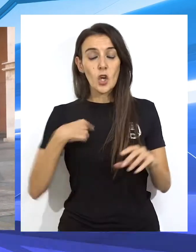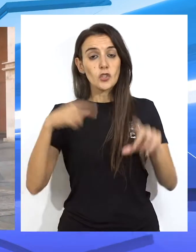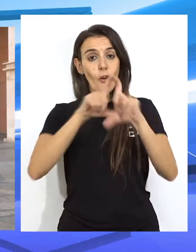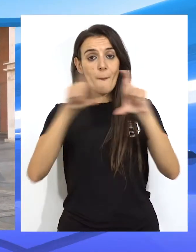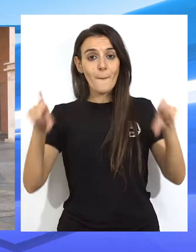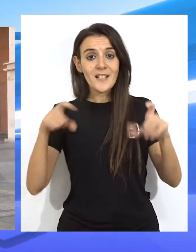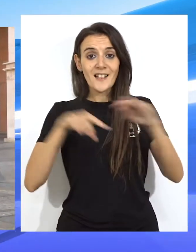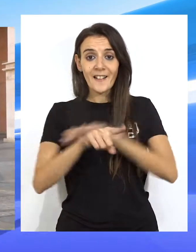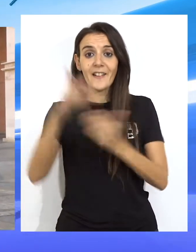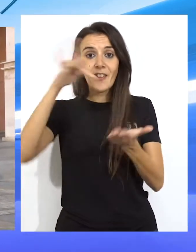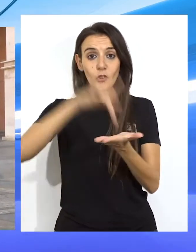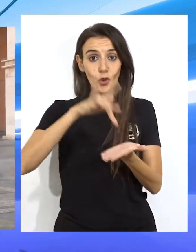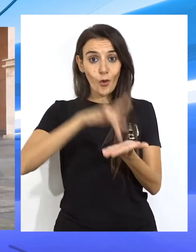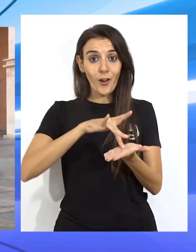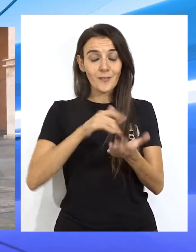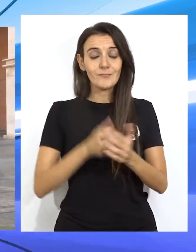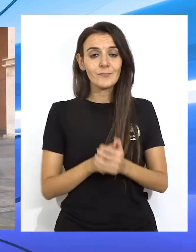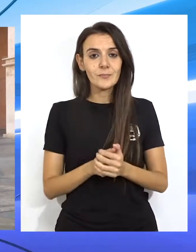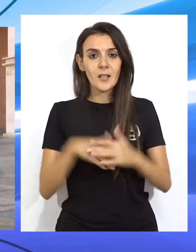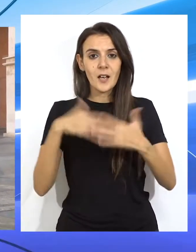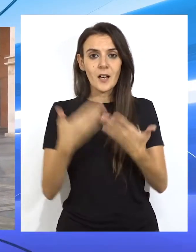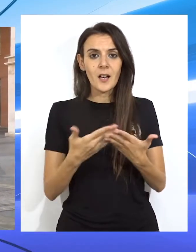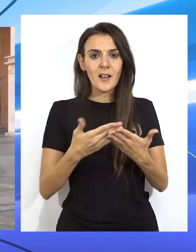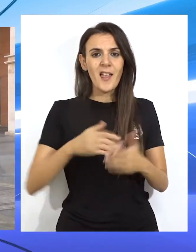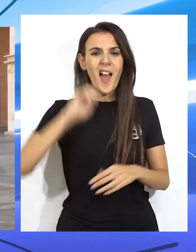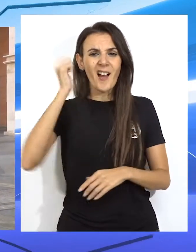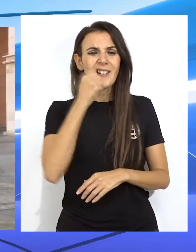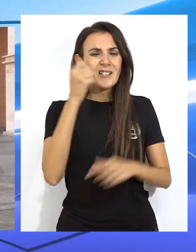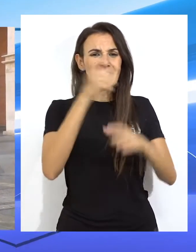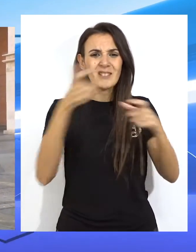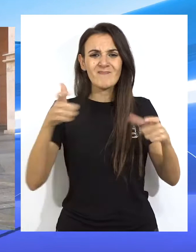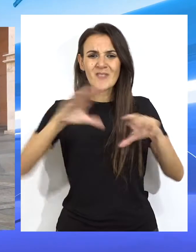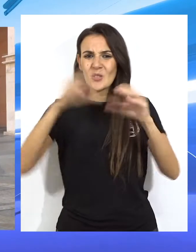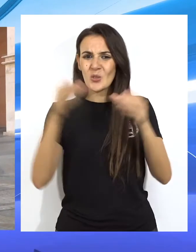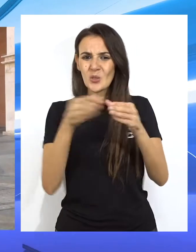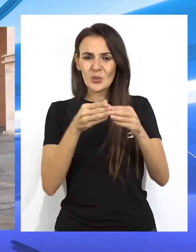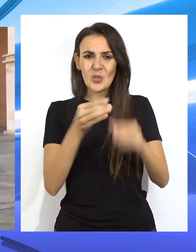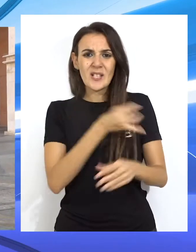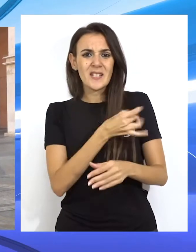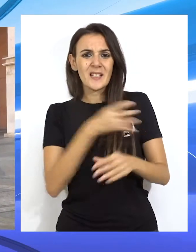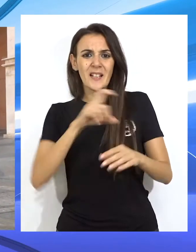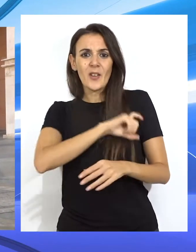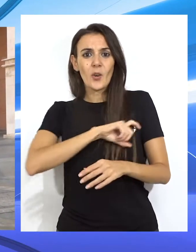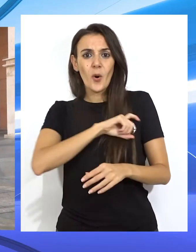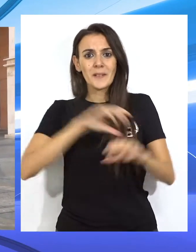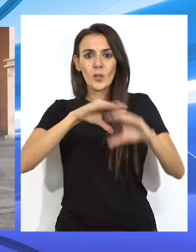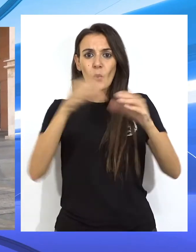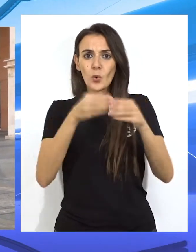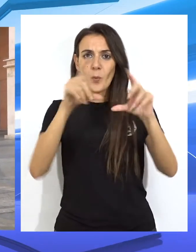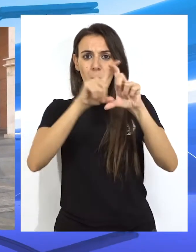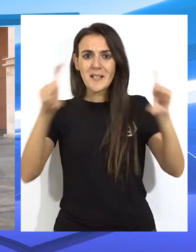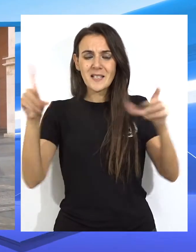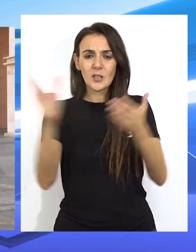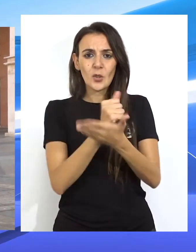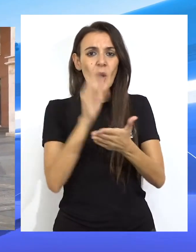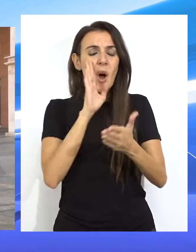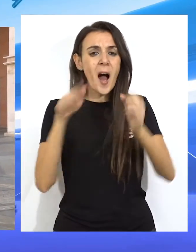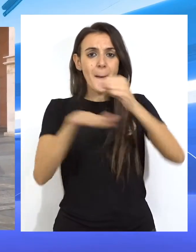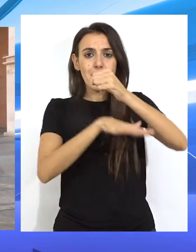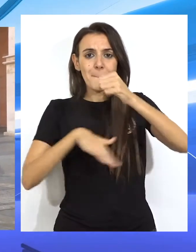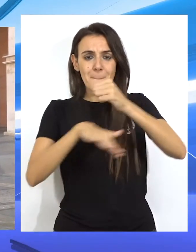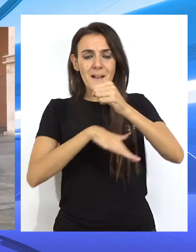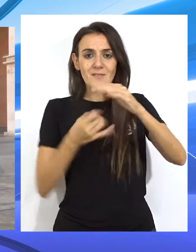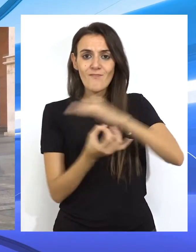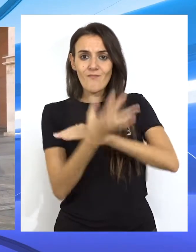Cuando yo llego a la gerencia de la empresa, la queja de todas las centrales sindicales del comité de empresa es que esas bases no